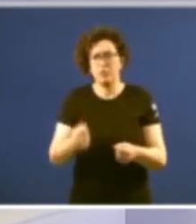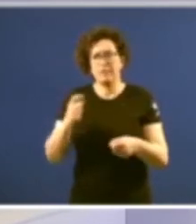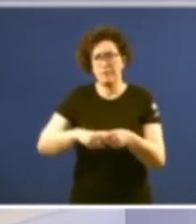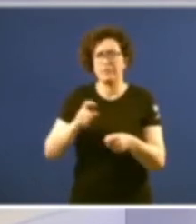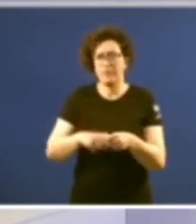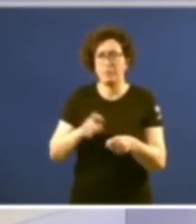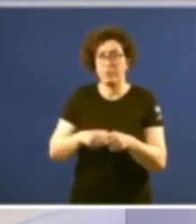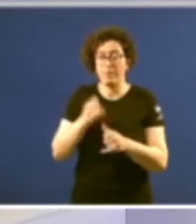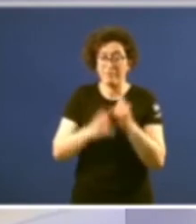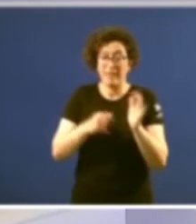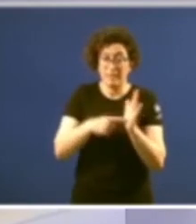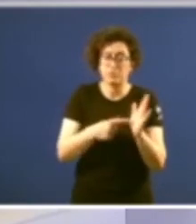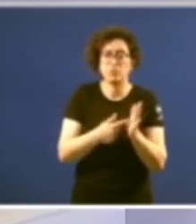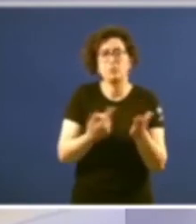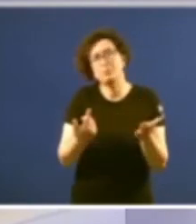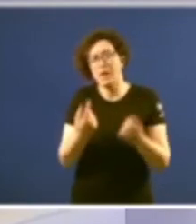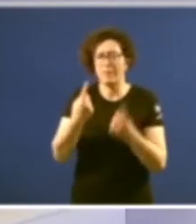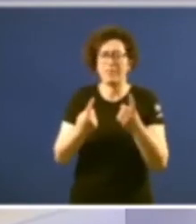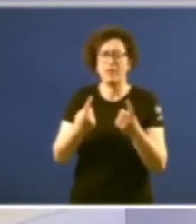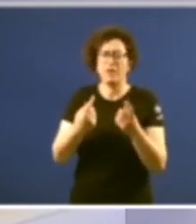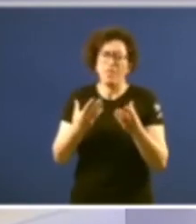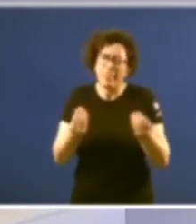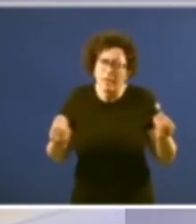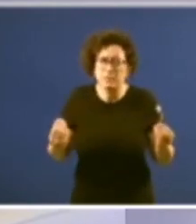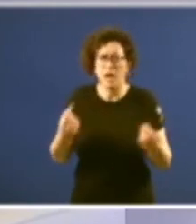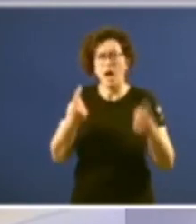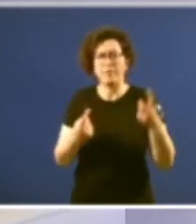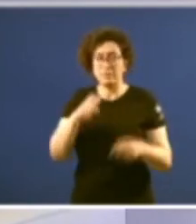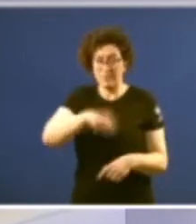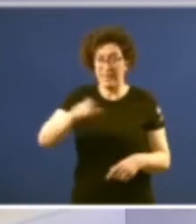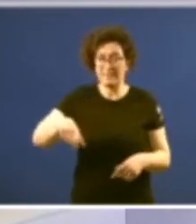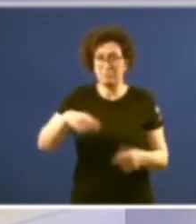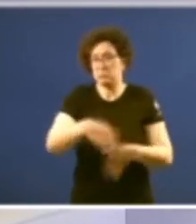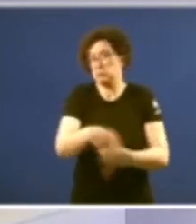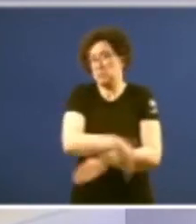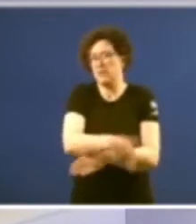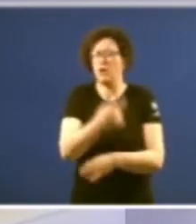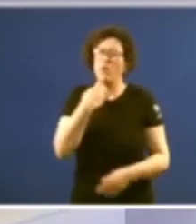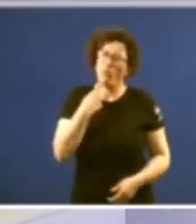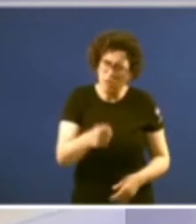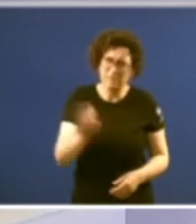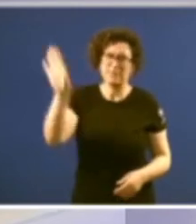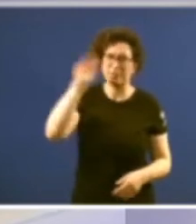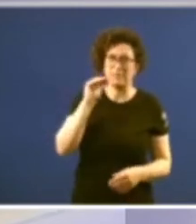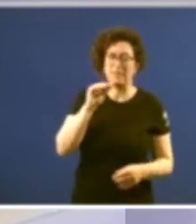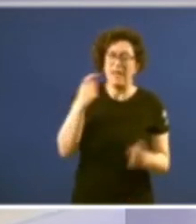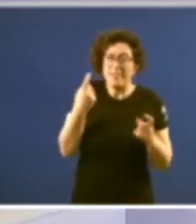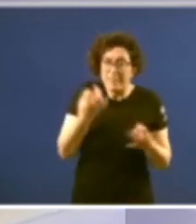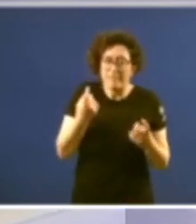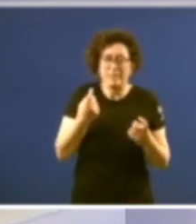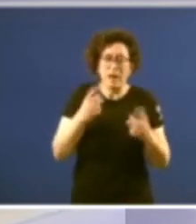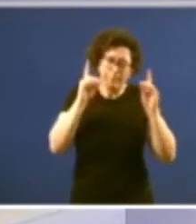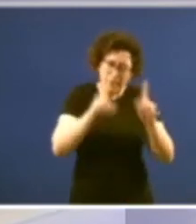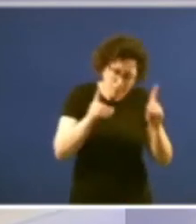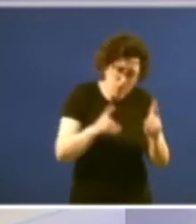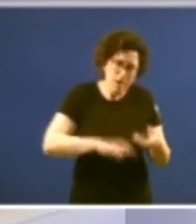resultan ás veces densas e de moi difícil digestión para os cidadanes da P polo que precisan dunha certa pedagogía e